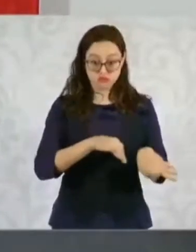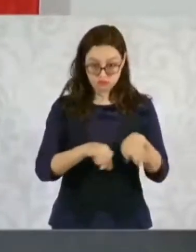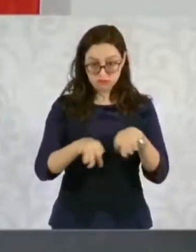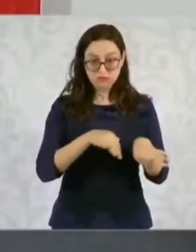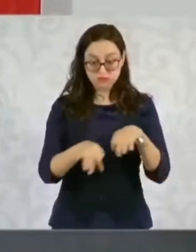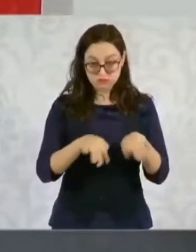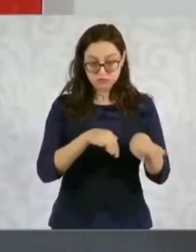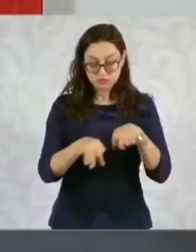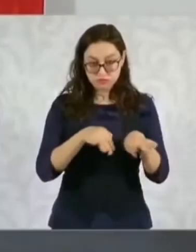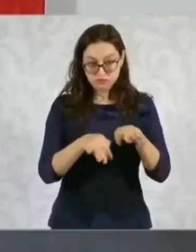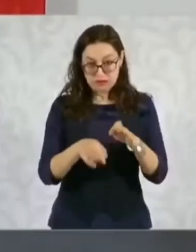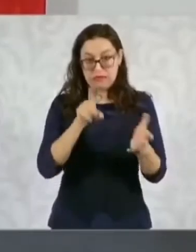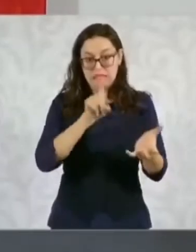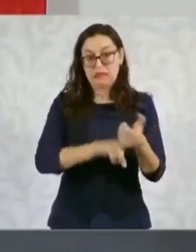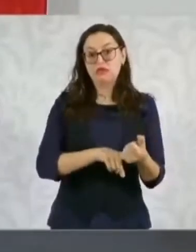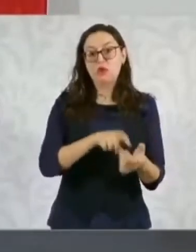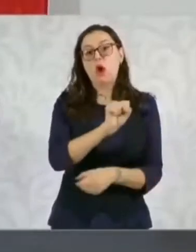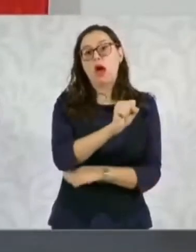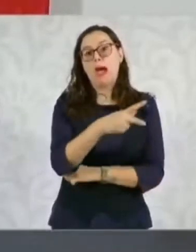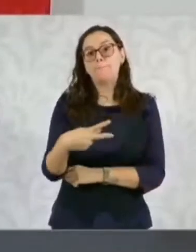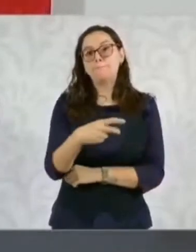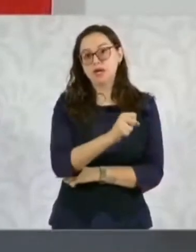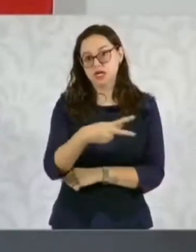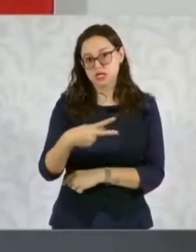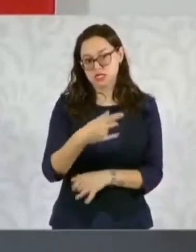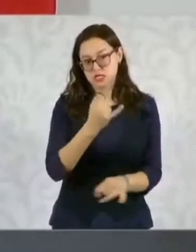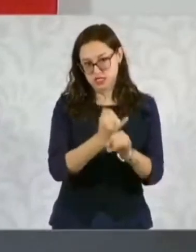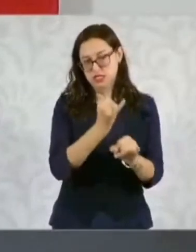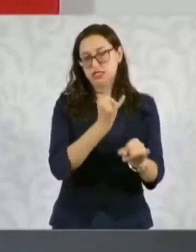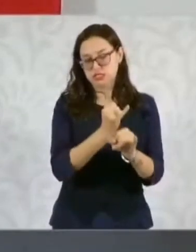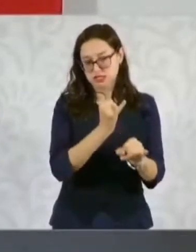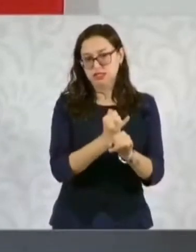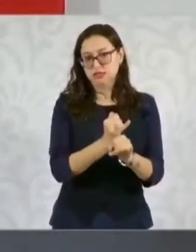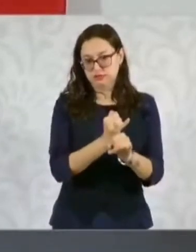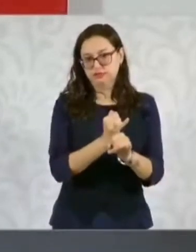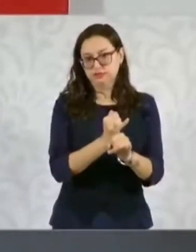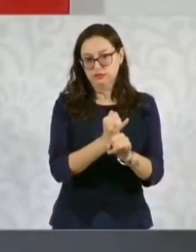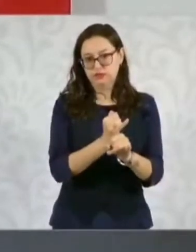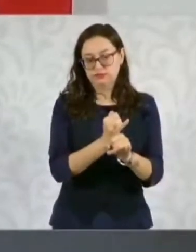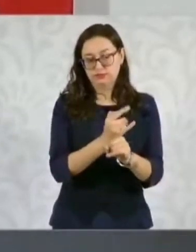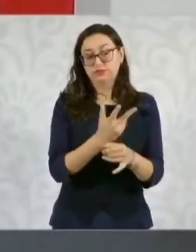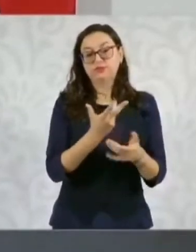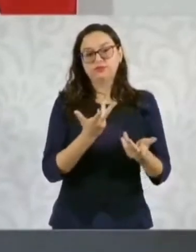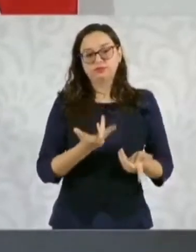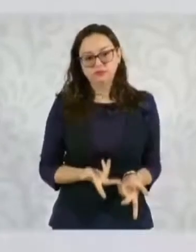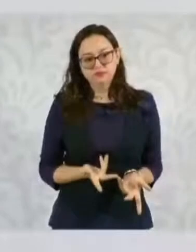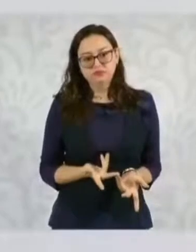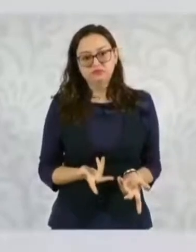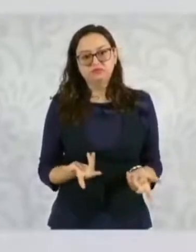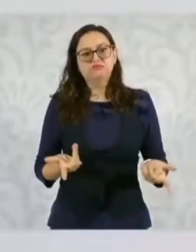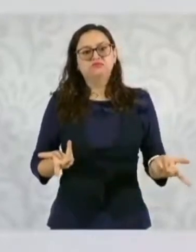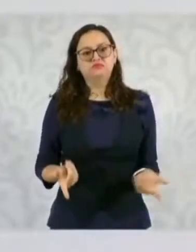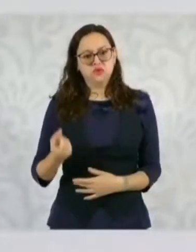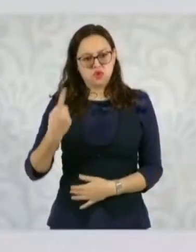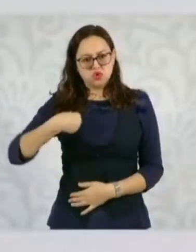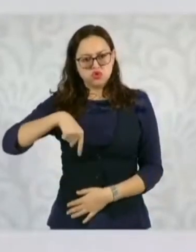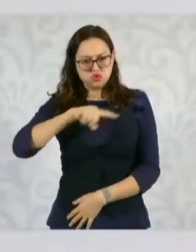vinculadas con las plataformas digitales. Quienes las hemos usado,